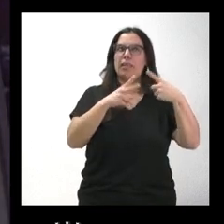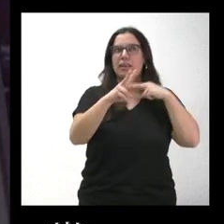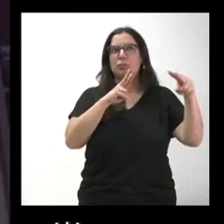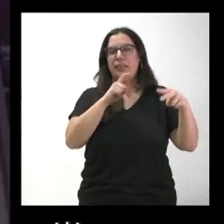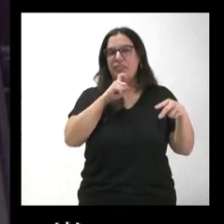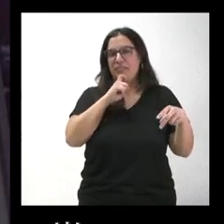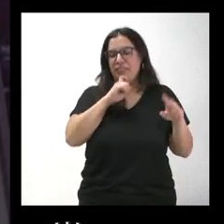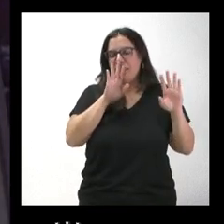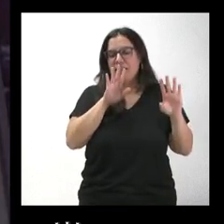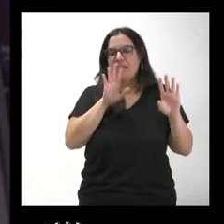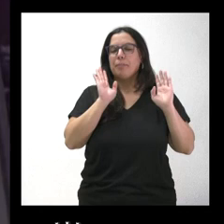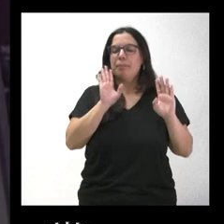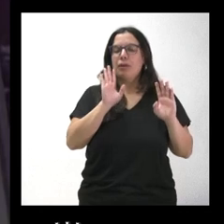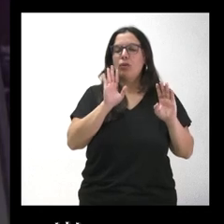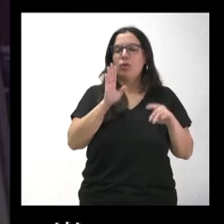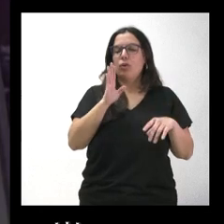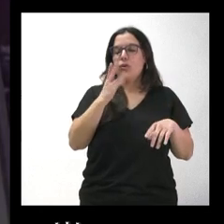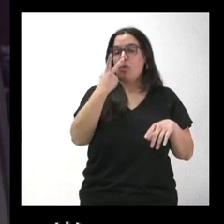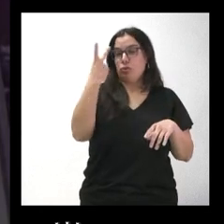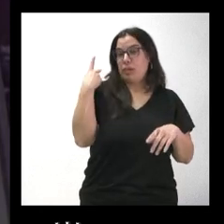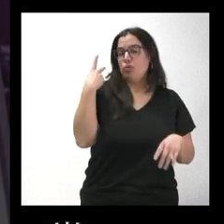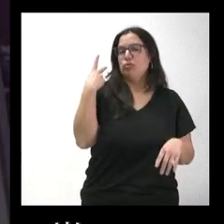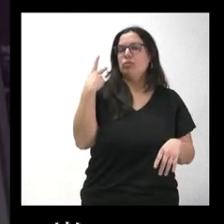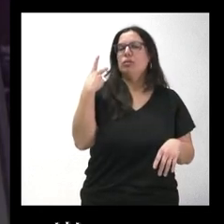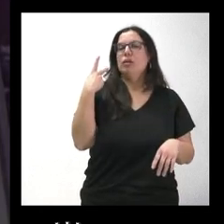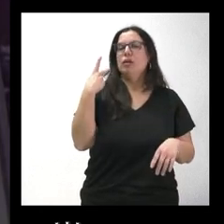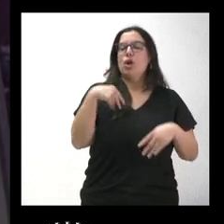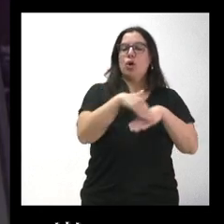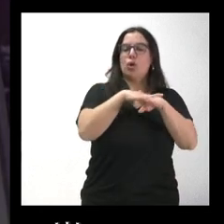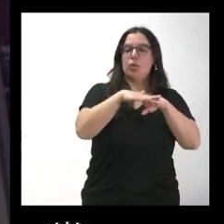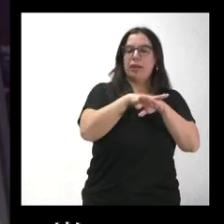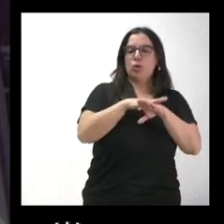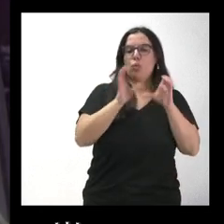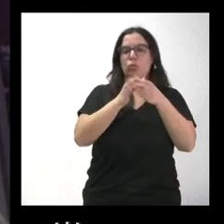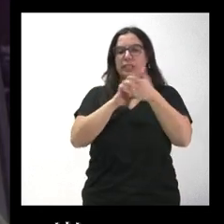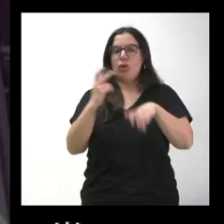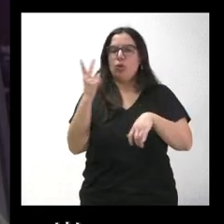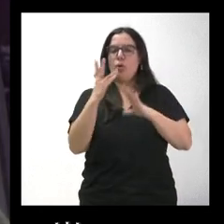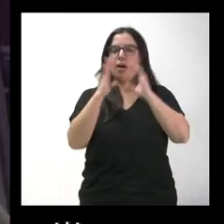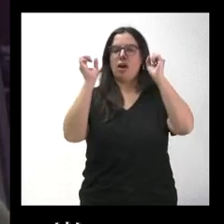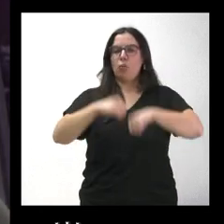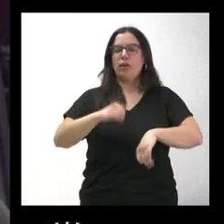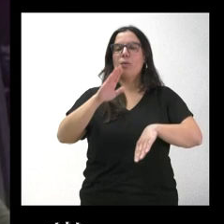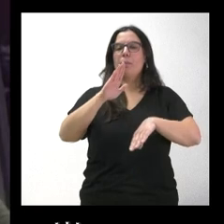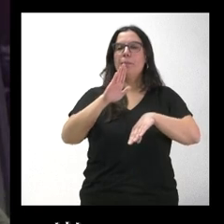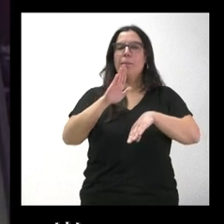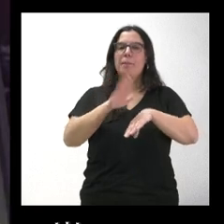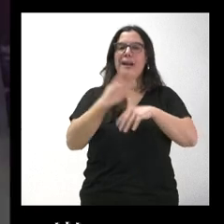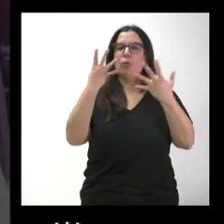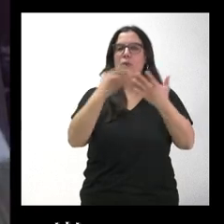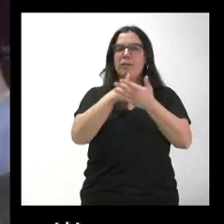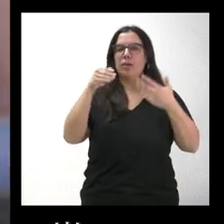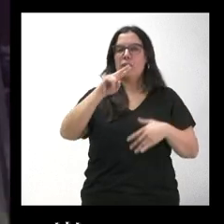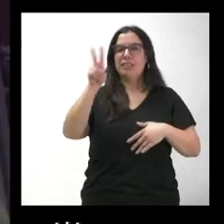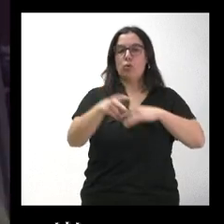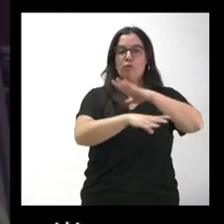pero en 2021 el Gobierno y la Junta llegaron a un acuerdo para el traspaso de 9 millones de euros de